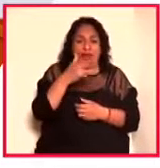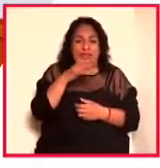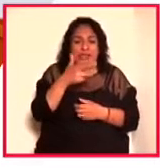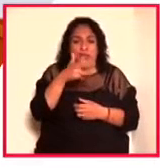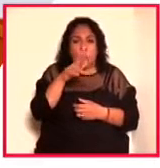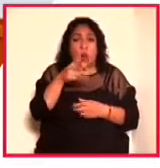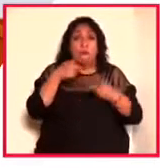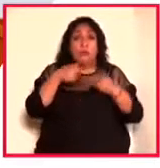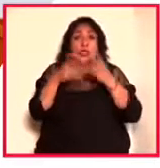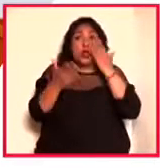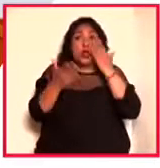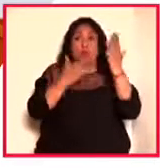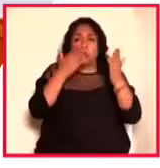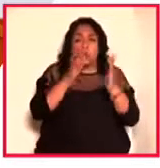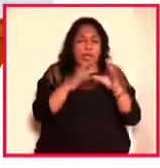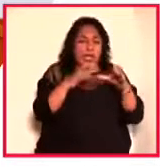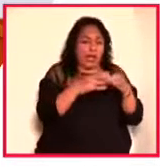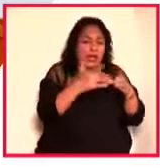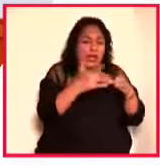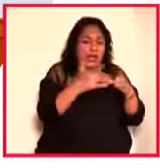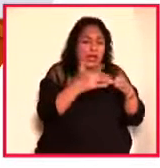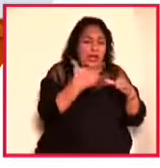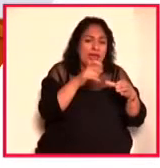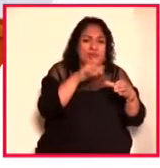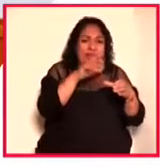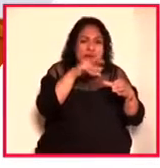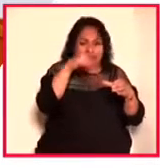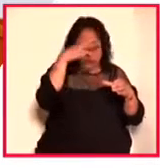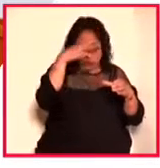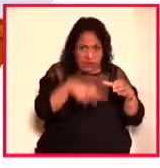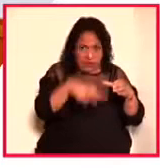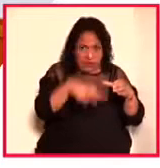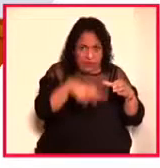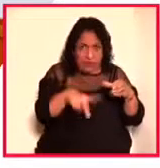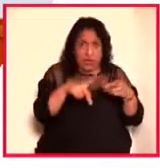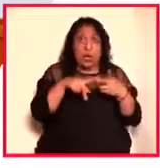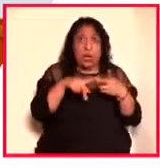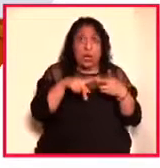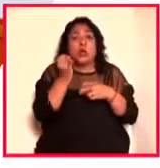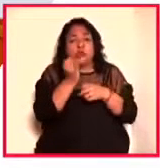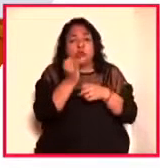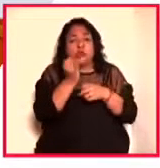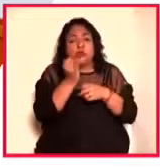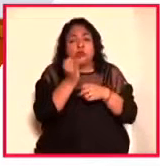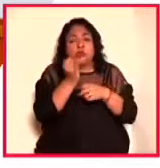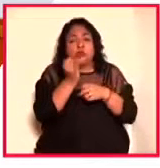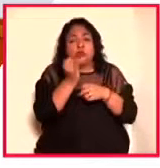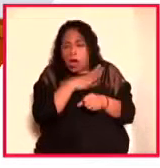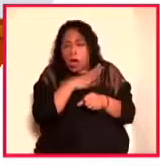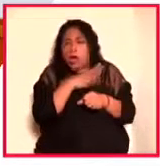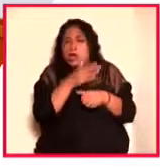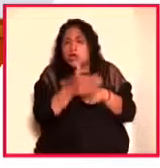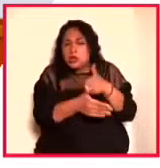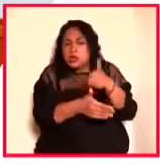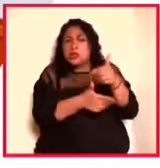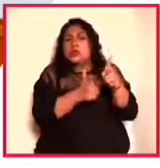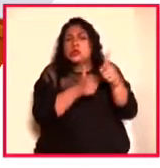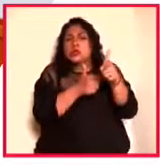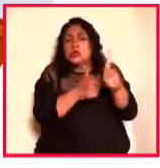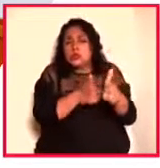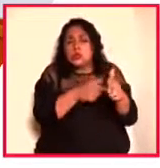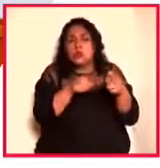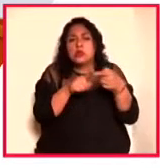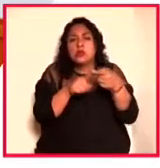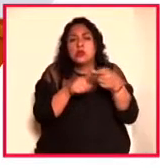mexicano, y empezó a estudiar o empezó a descubrir que había una enorme continuidad entre la Reforma y la Revolución.